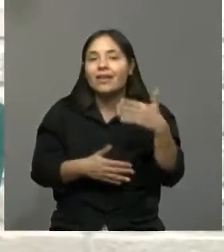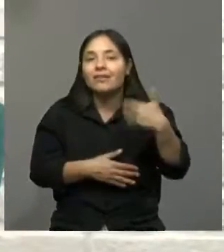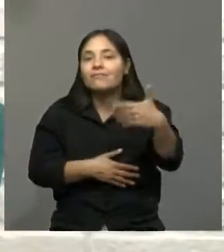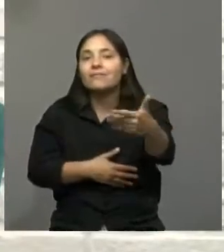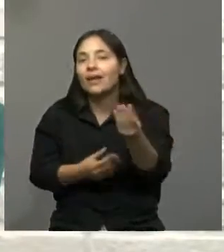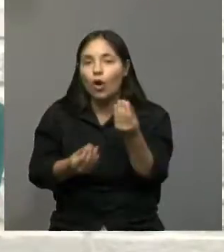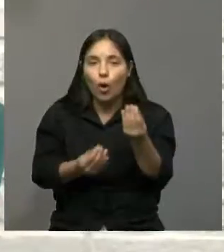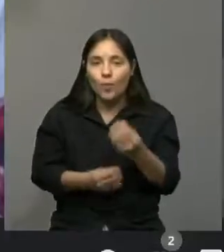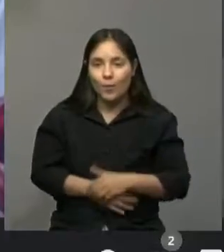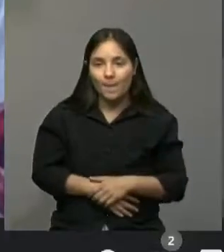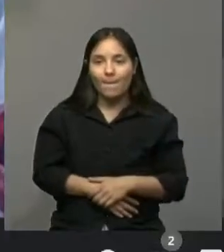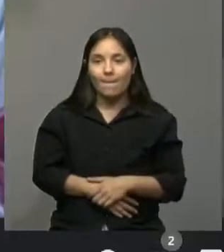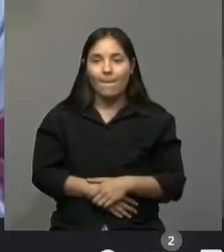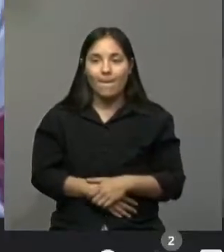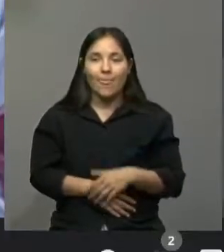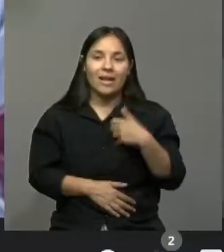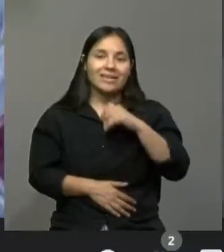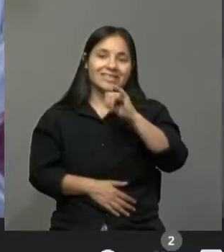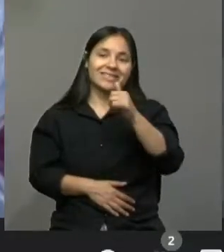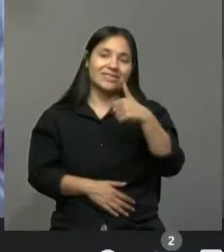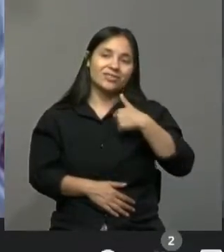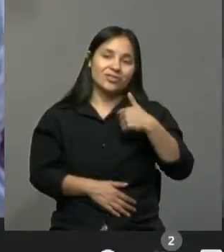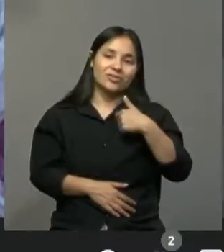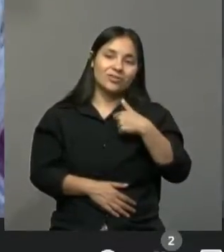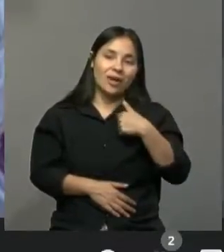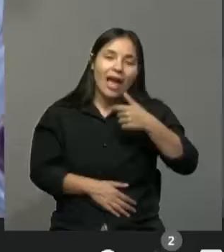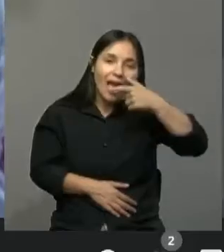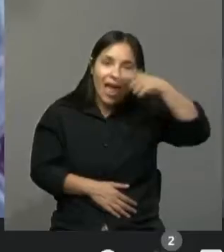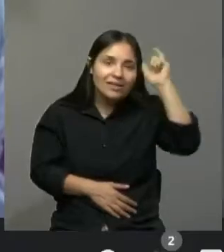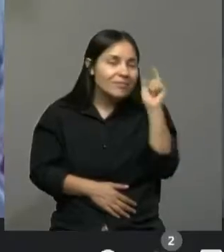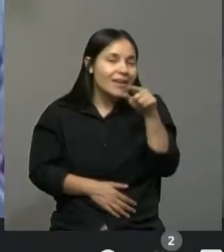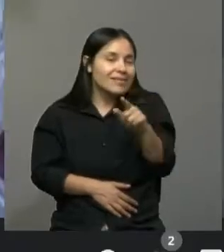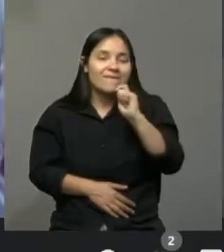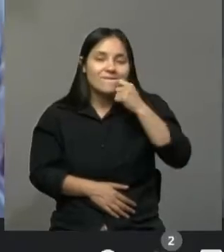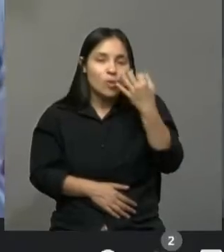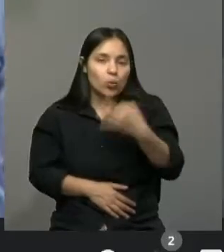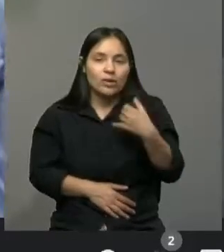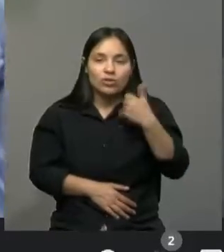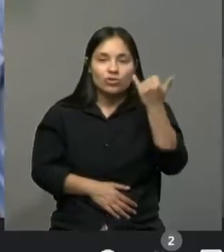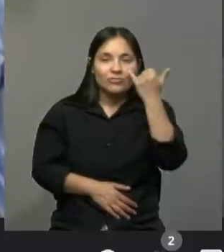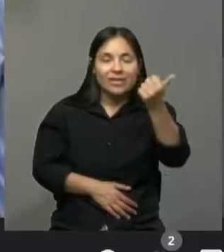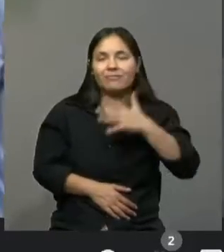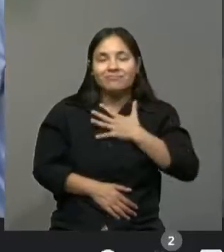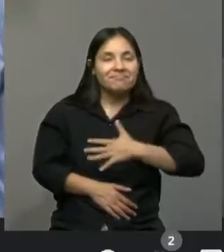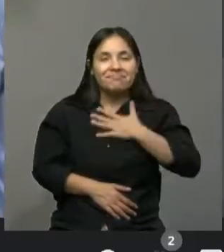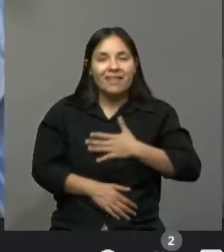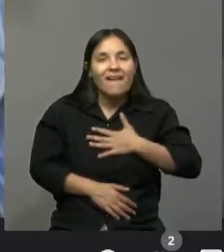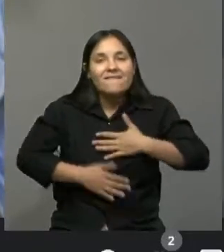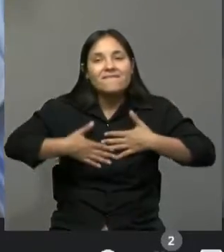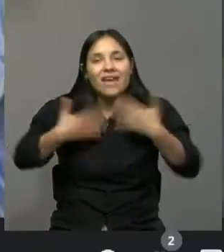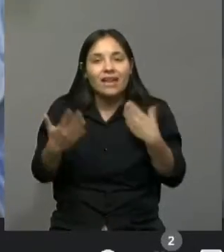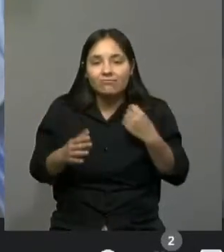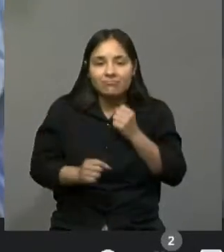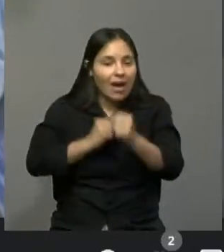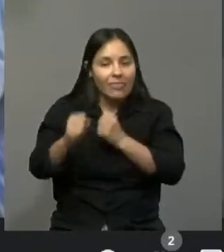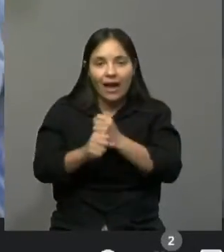competencia? Bueno, sí, la verdad lo que yo me llevo es la experiencia, porque yo ya me siento feliz de haber llegado